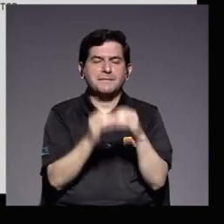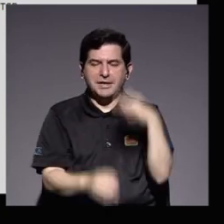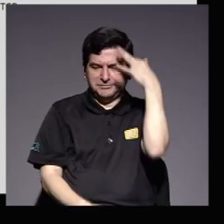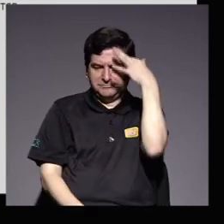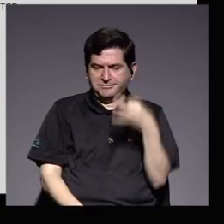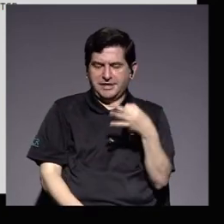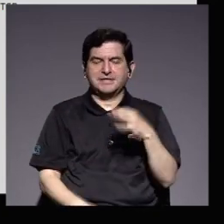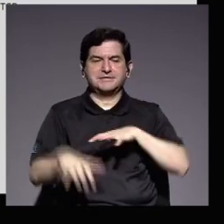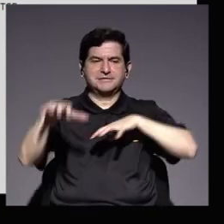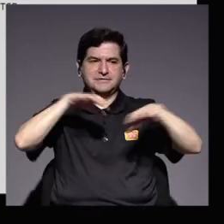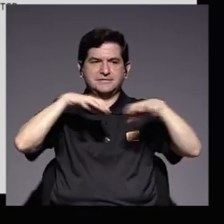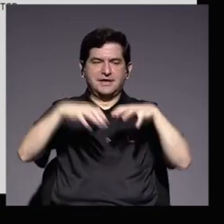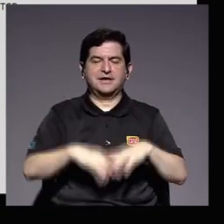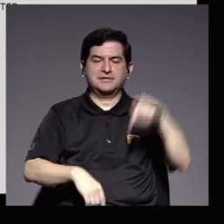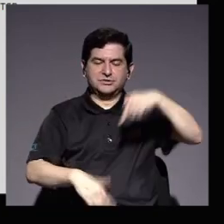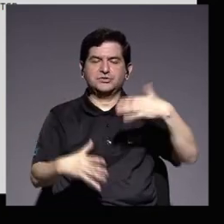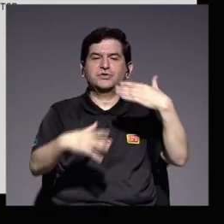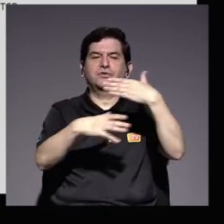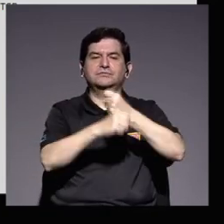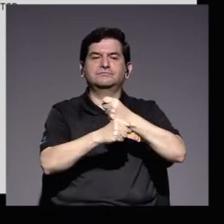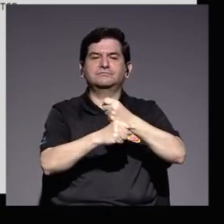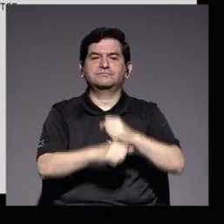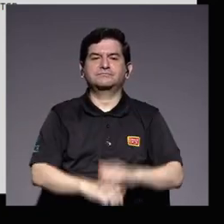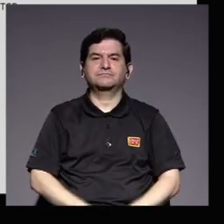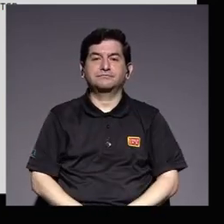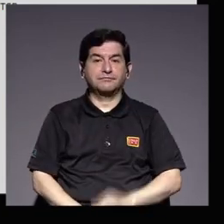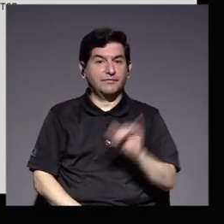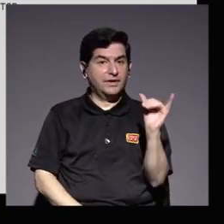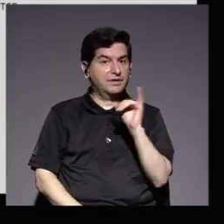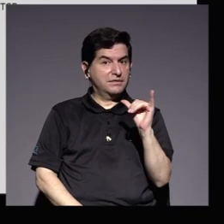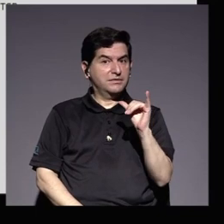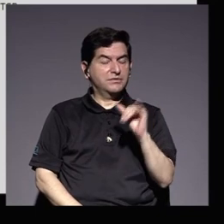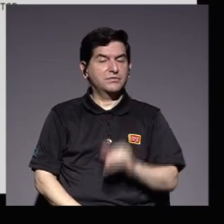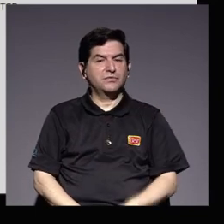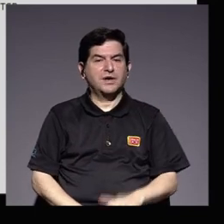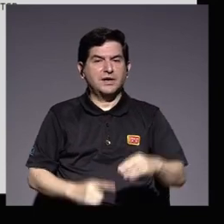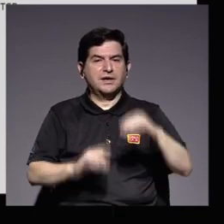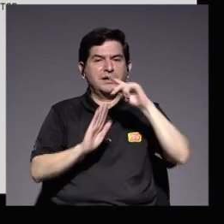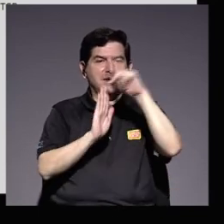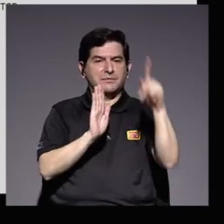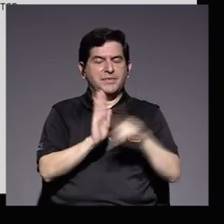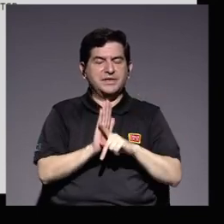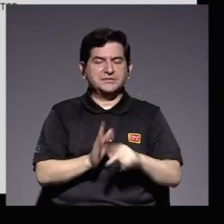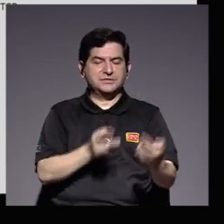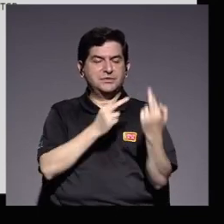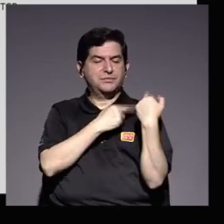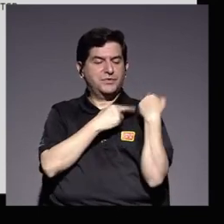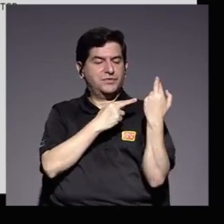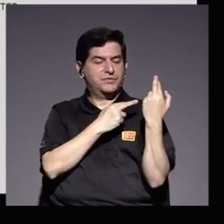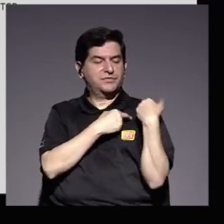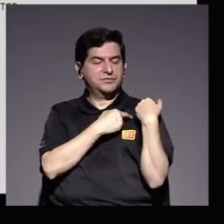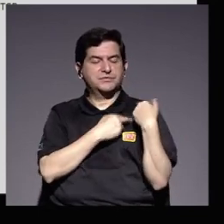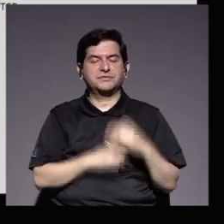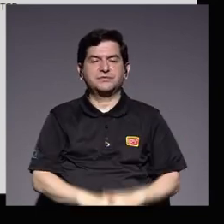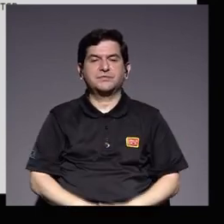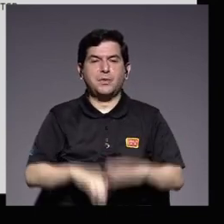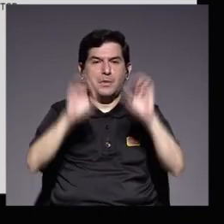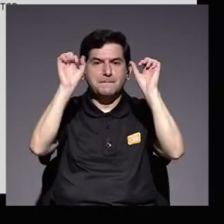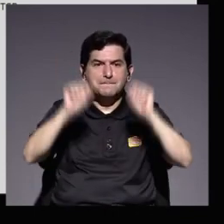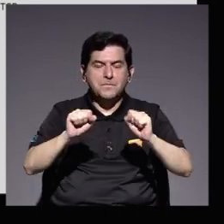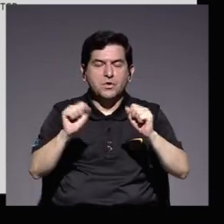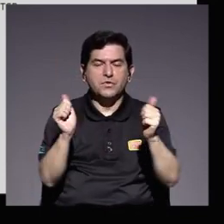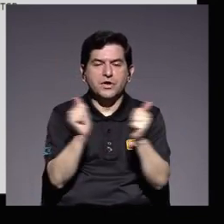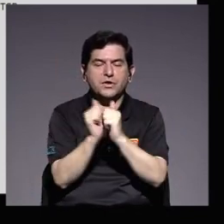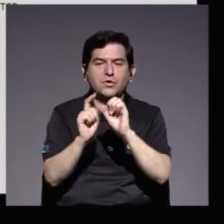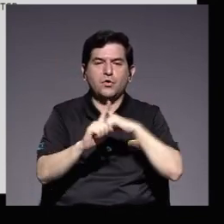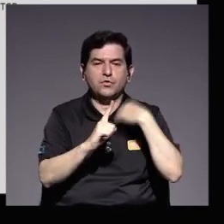debilidad sobre las acciones que se emprenden sino que es un principio de responsabilidad para con la